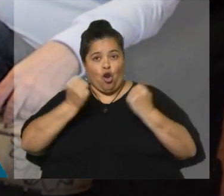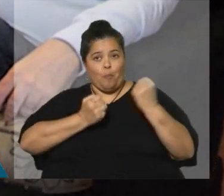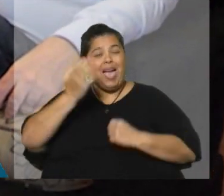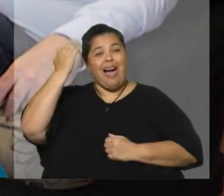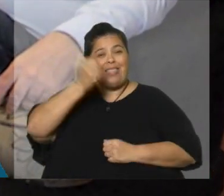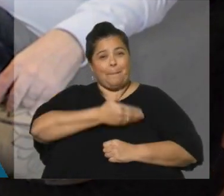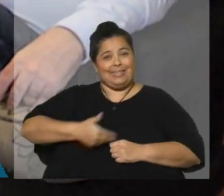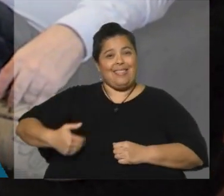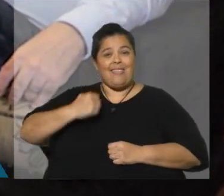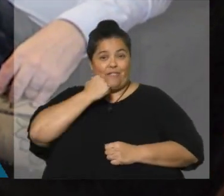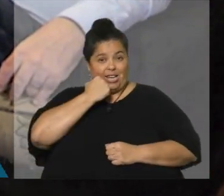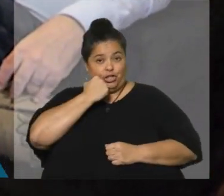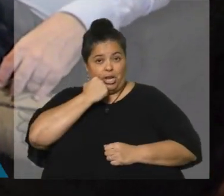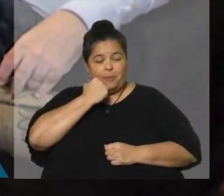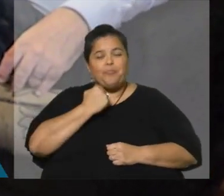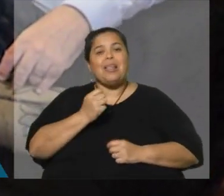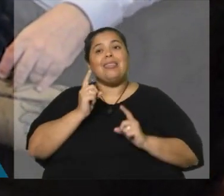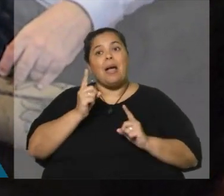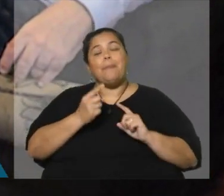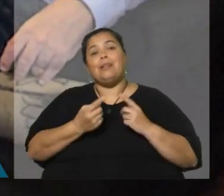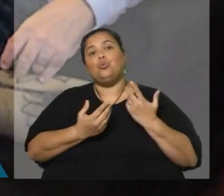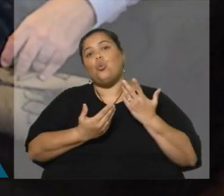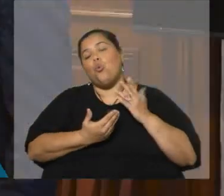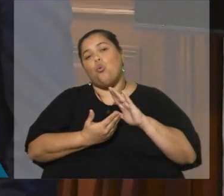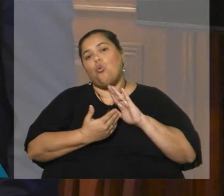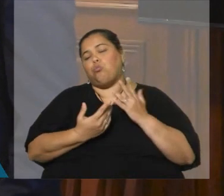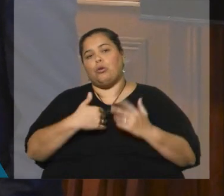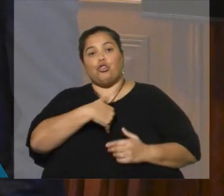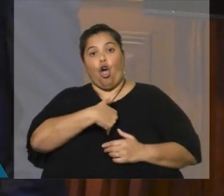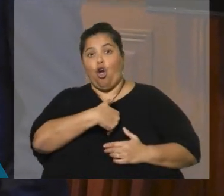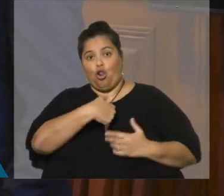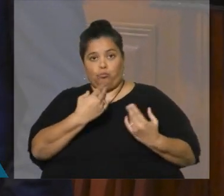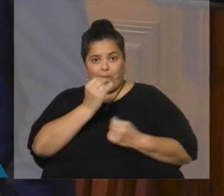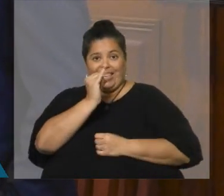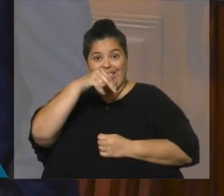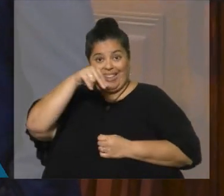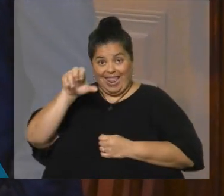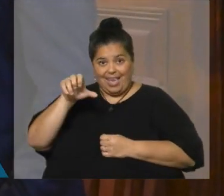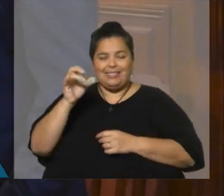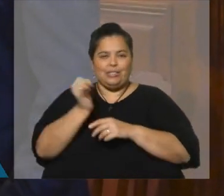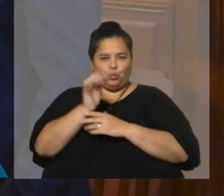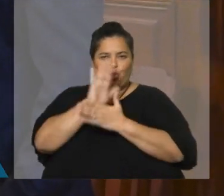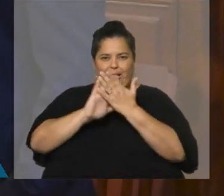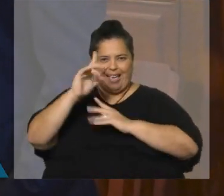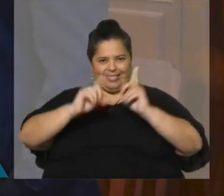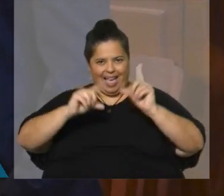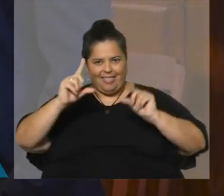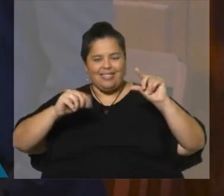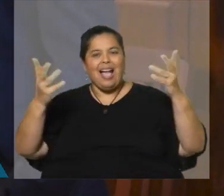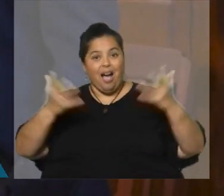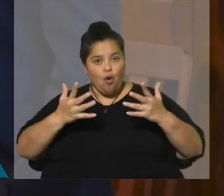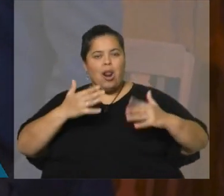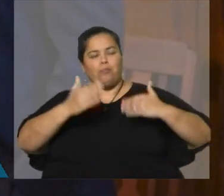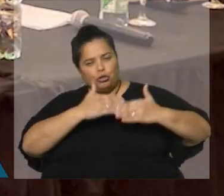presidente Jorge Valle. Desde su rol al frente del Instituto Nacional de Estadísticas, ha encabezado el proceso para un nuevo censo